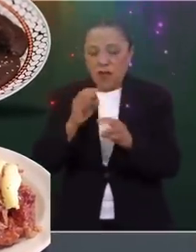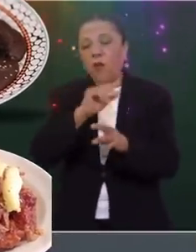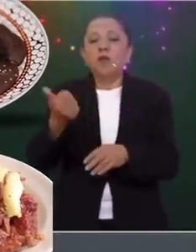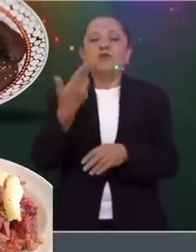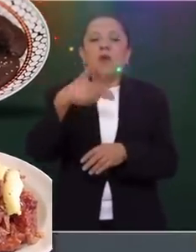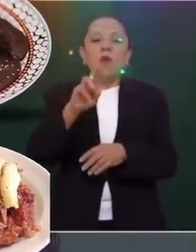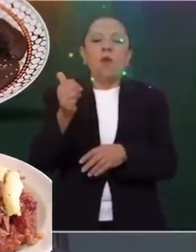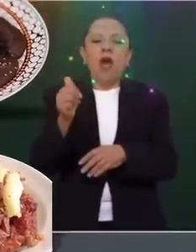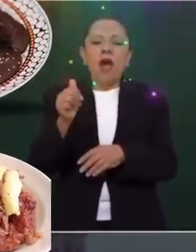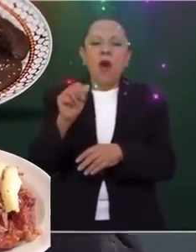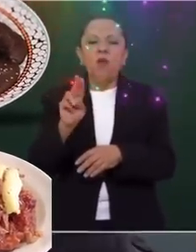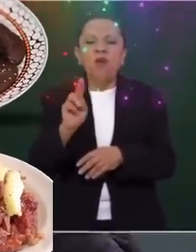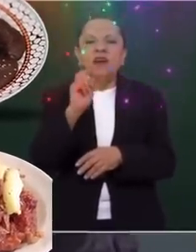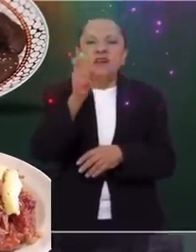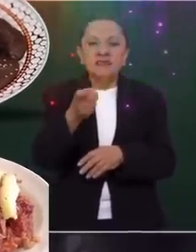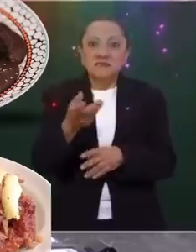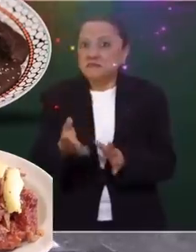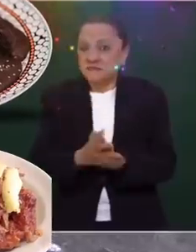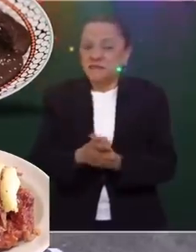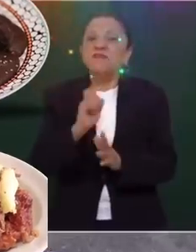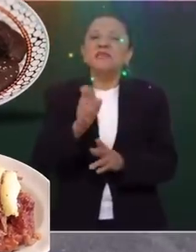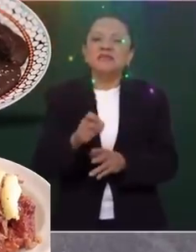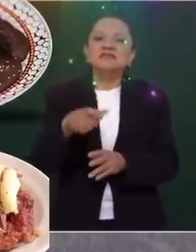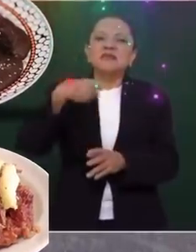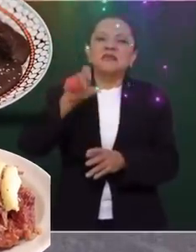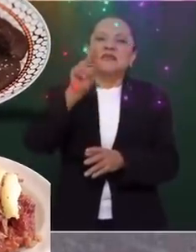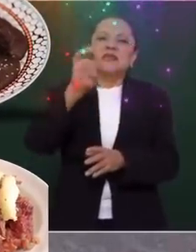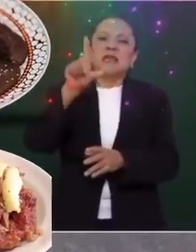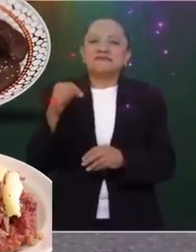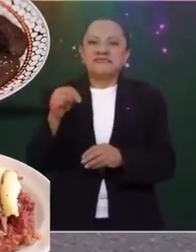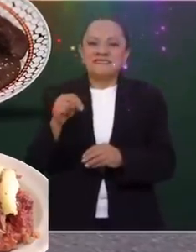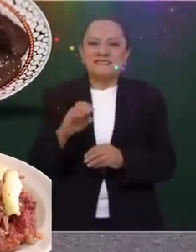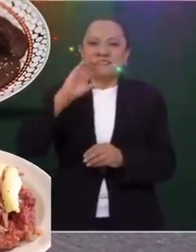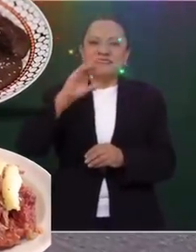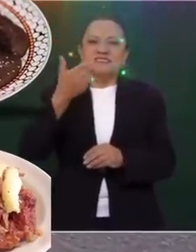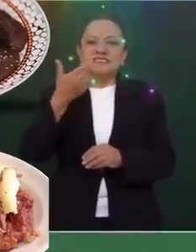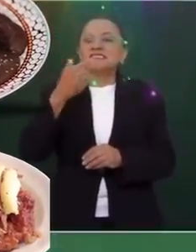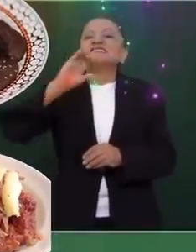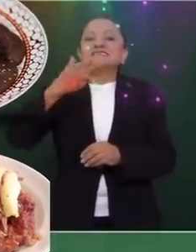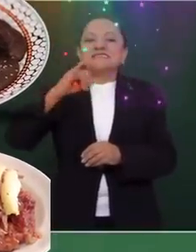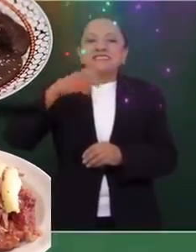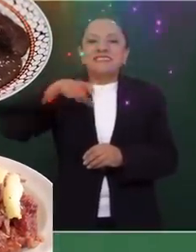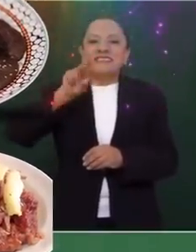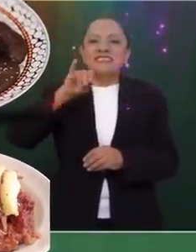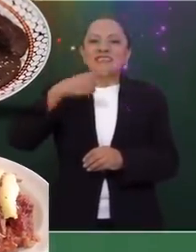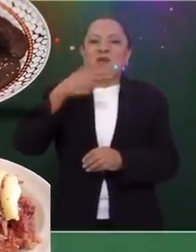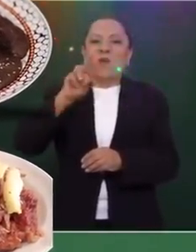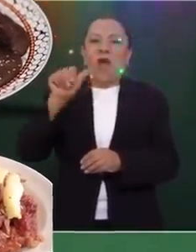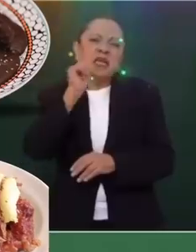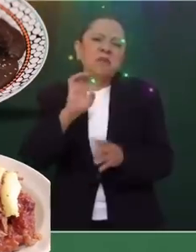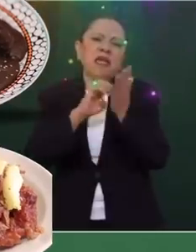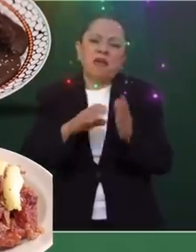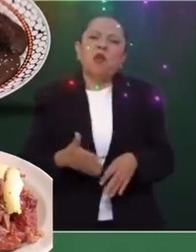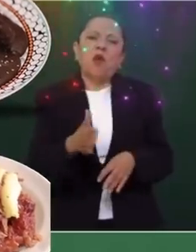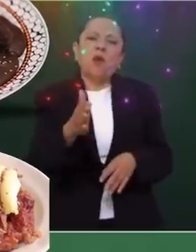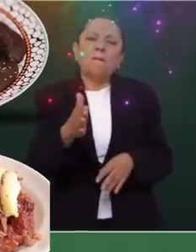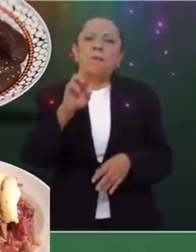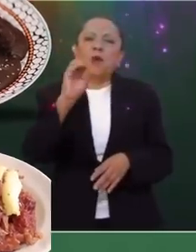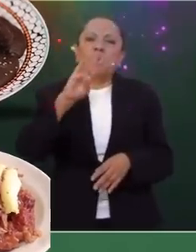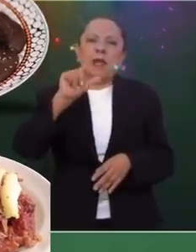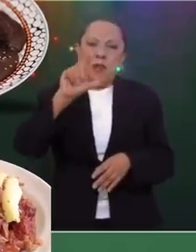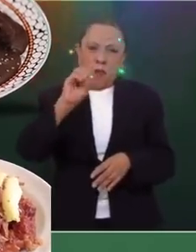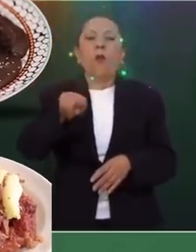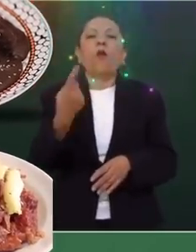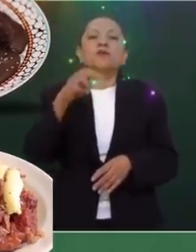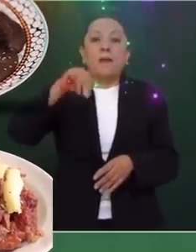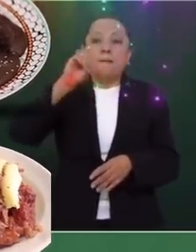guau, que era un quelonio, es un quelonio como de la prehistoria. Chiqui guau. Imagínense cuánta variedad, la mojarra,